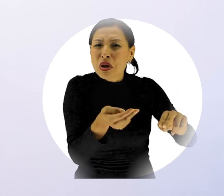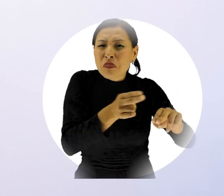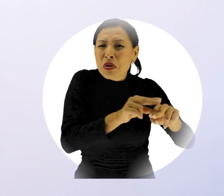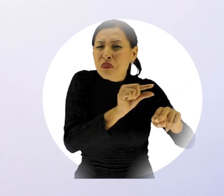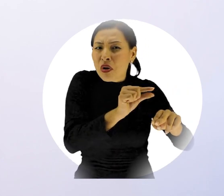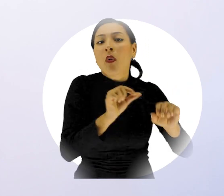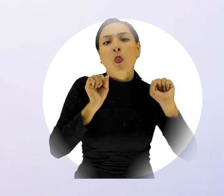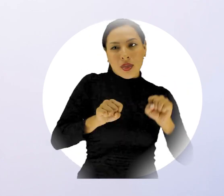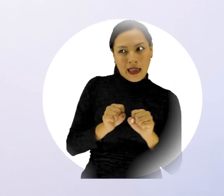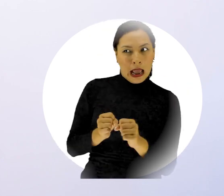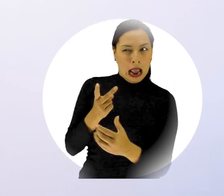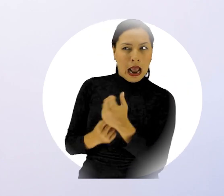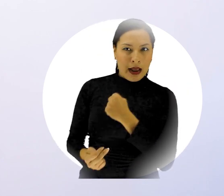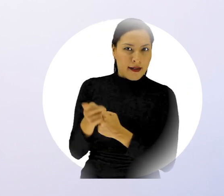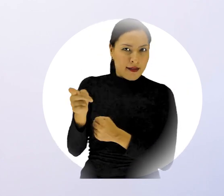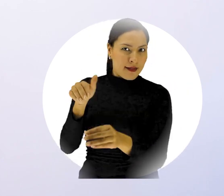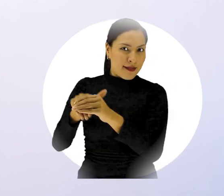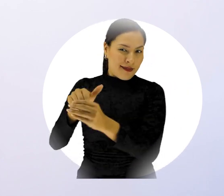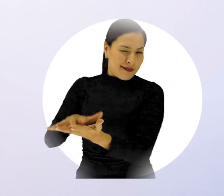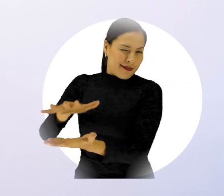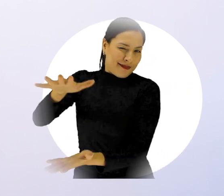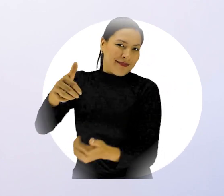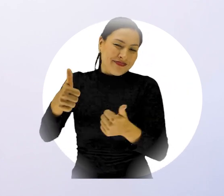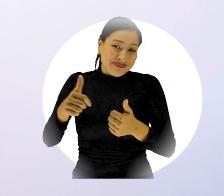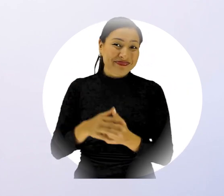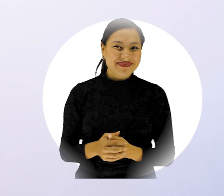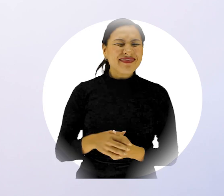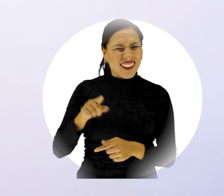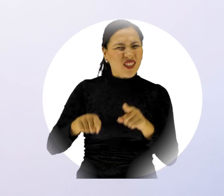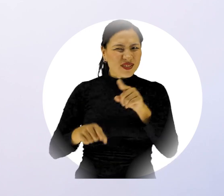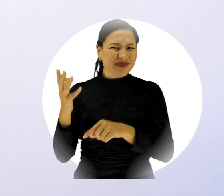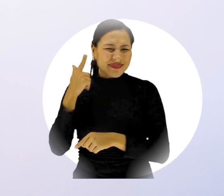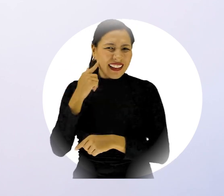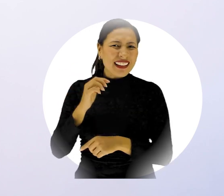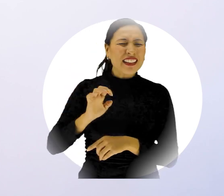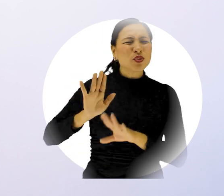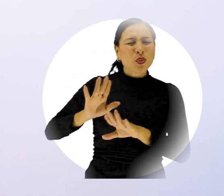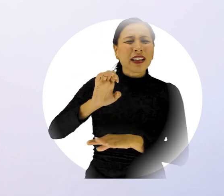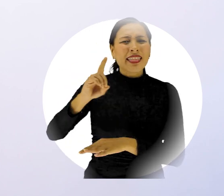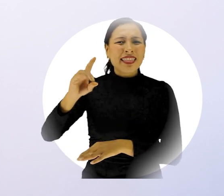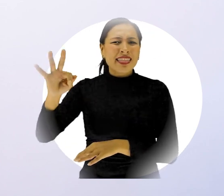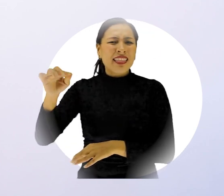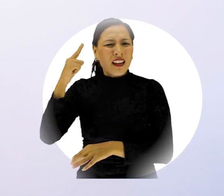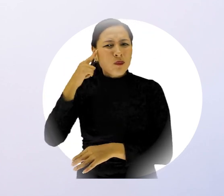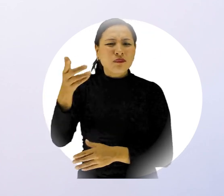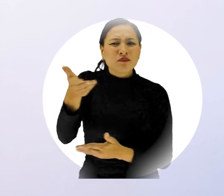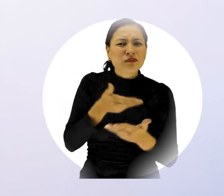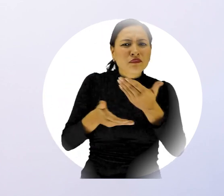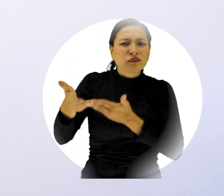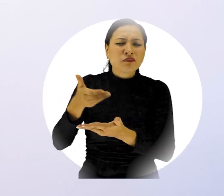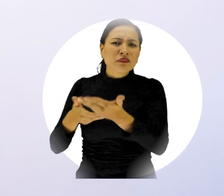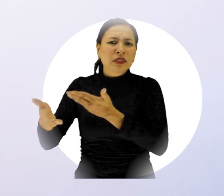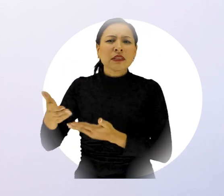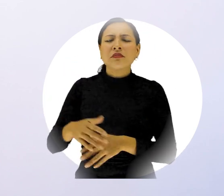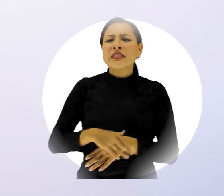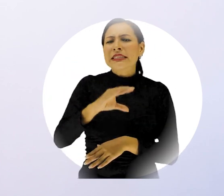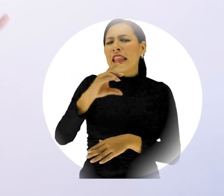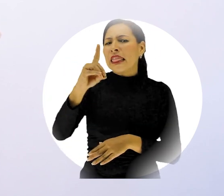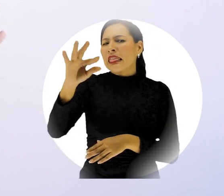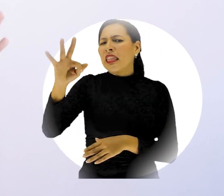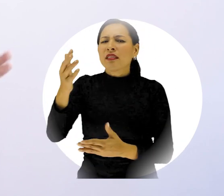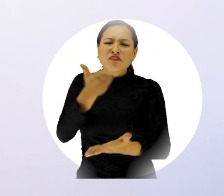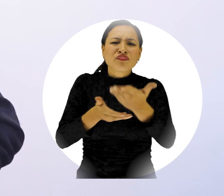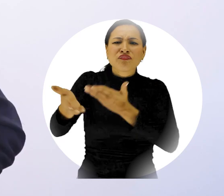CDTs en estas épocas de cambio. La renta fija en este momento suele ser una buena opción porque va superando un poco la inflación y de hecho tenemos CDTs que